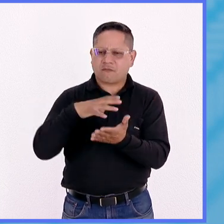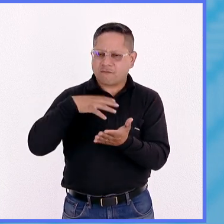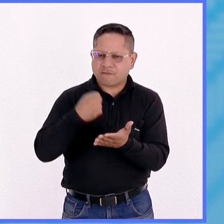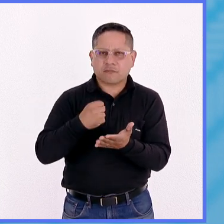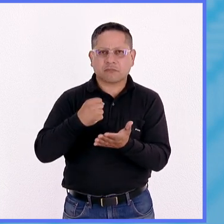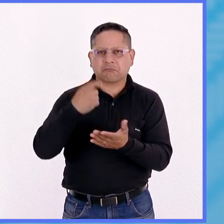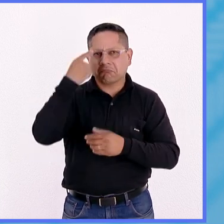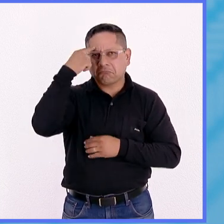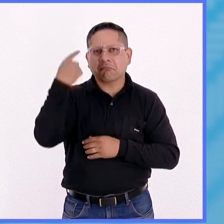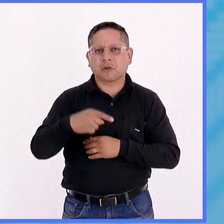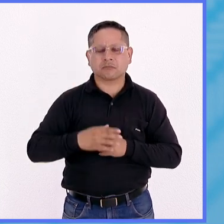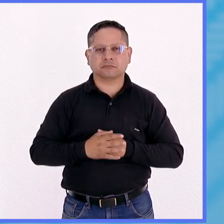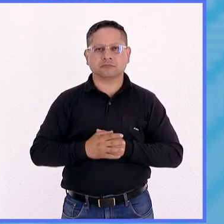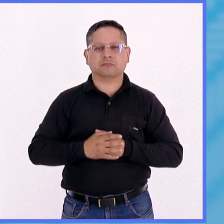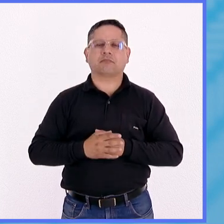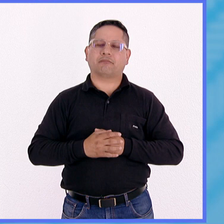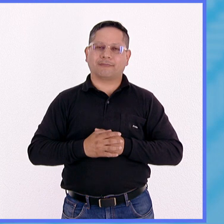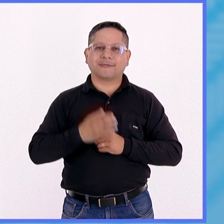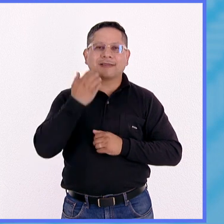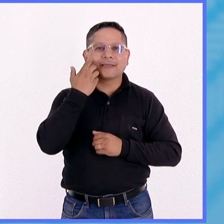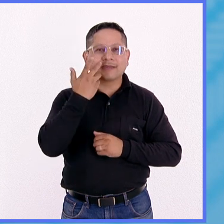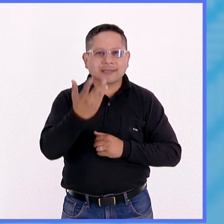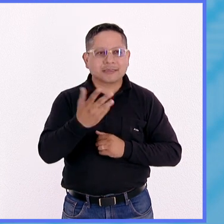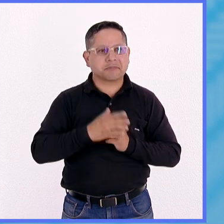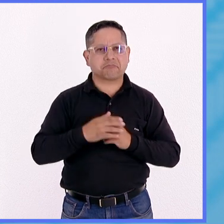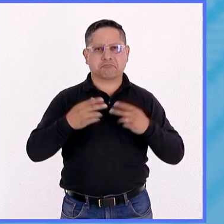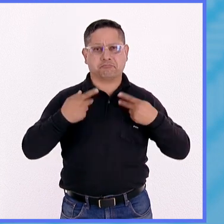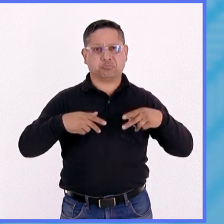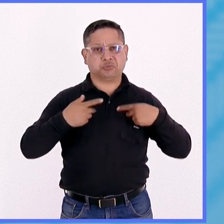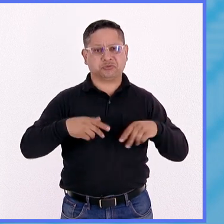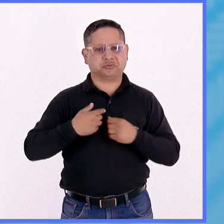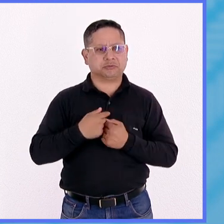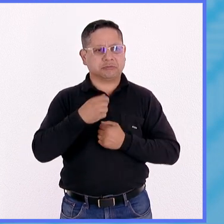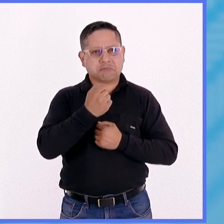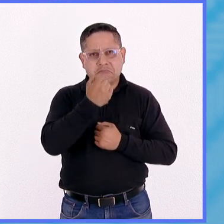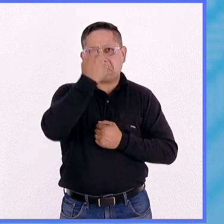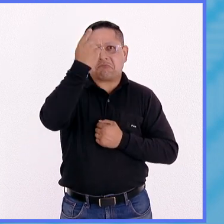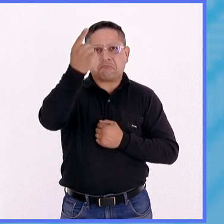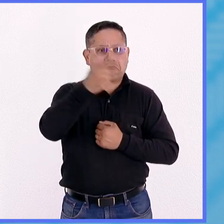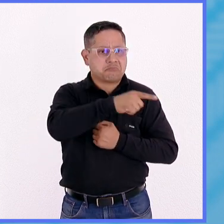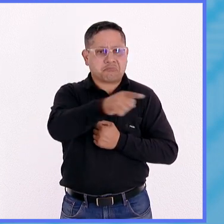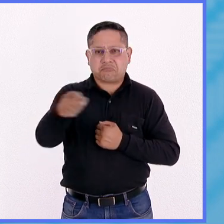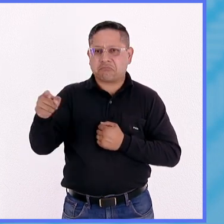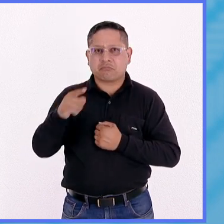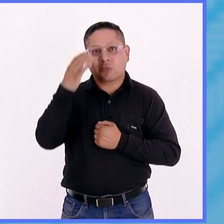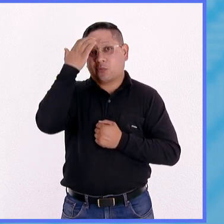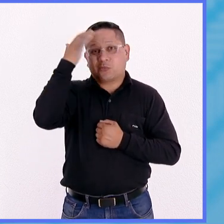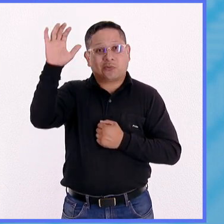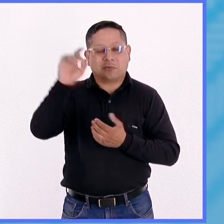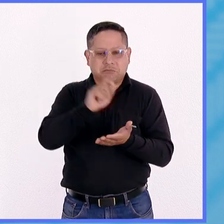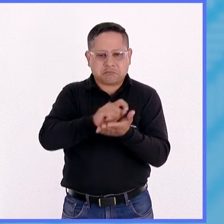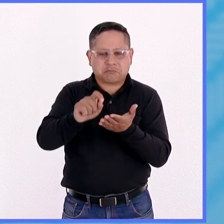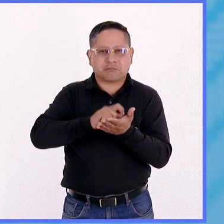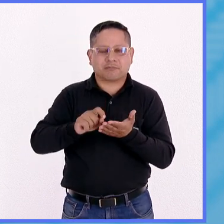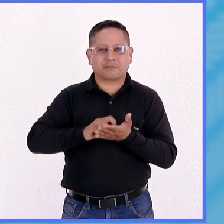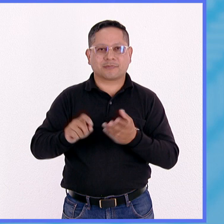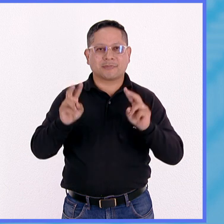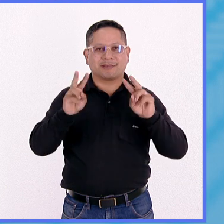y esfuerzos, esto con el objetivo de rescatar y reivindicar autoras y textos que han sido poco conocidos. Más Allá de los